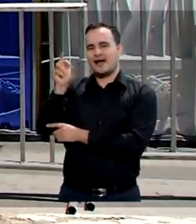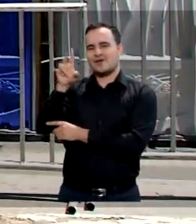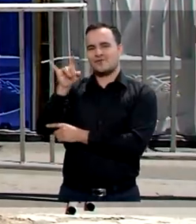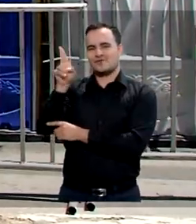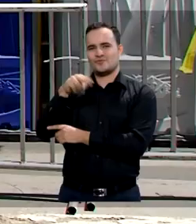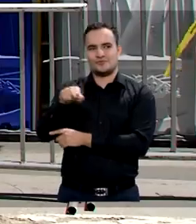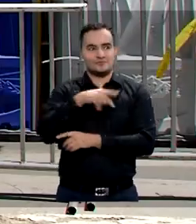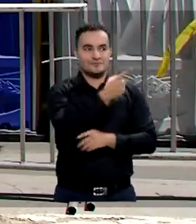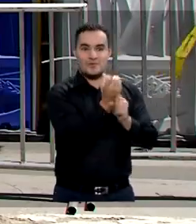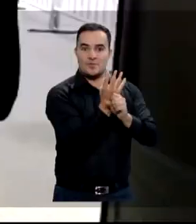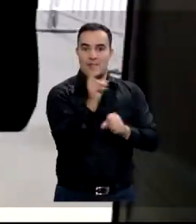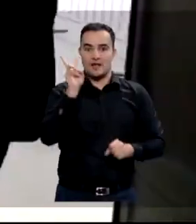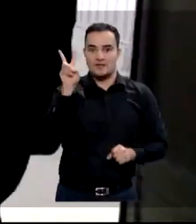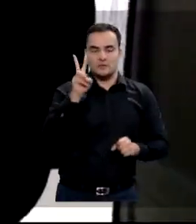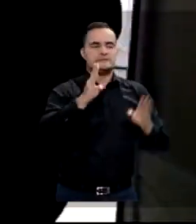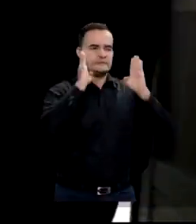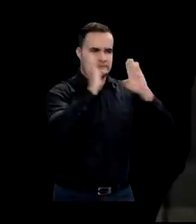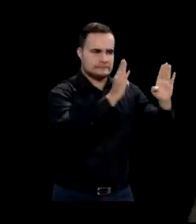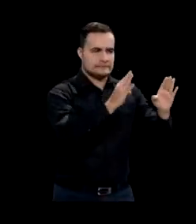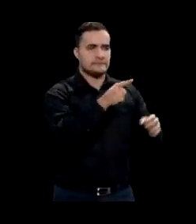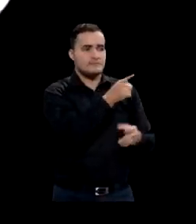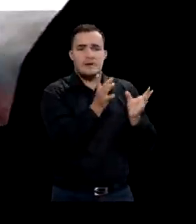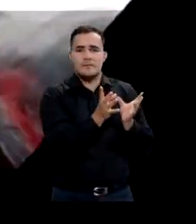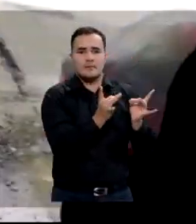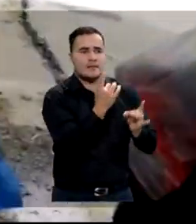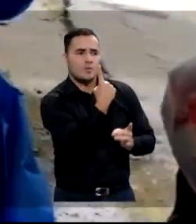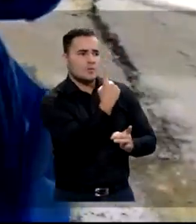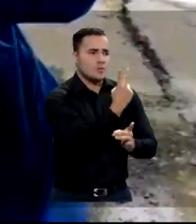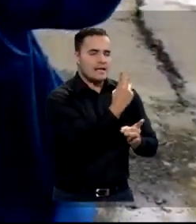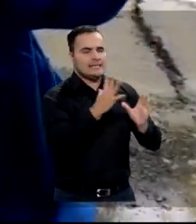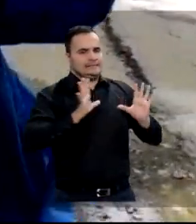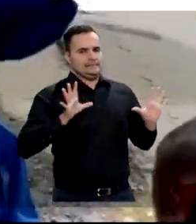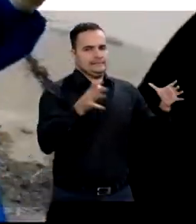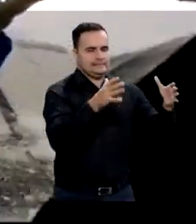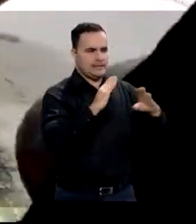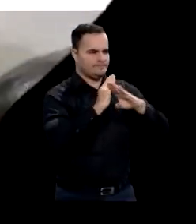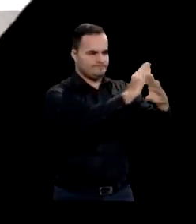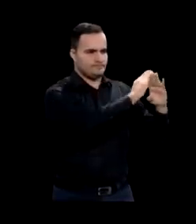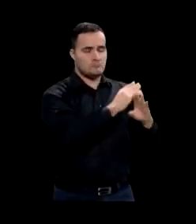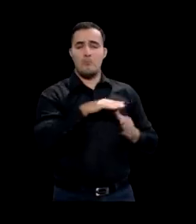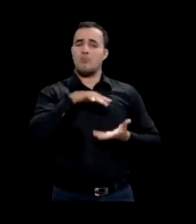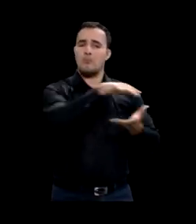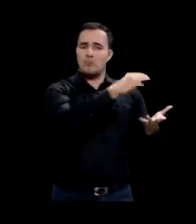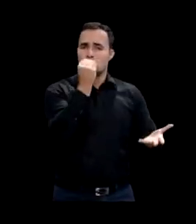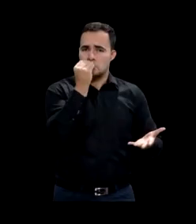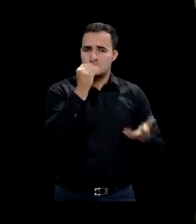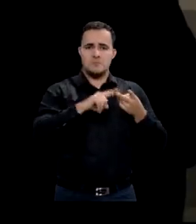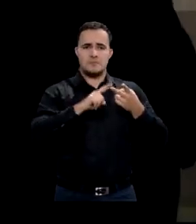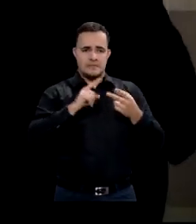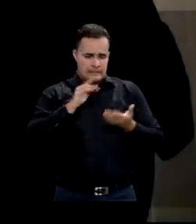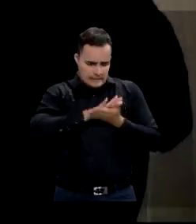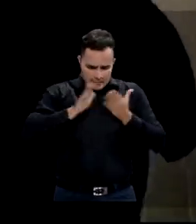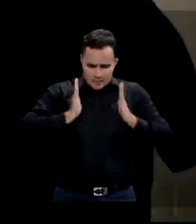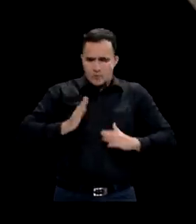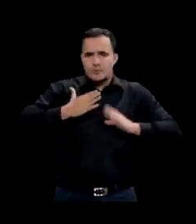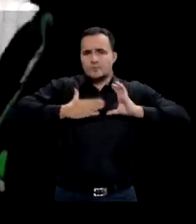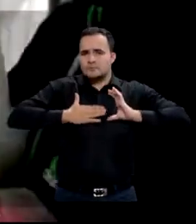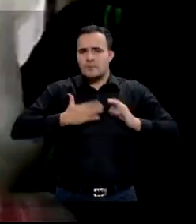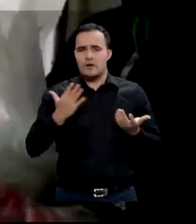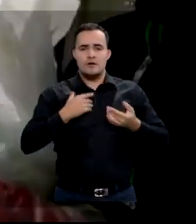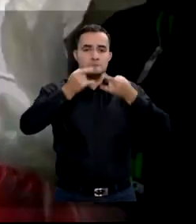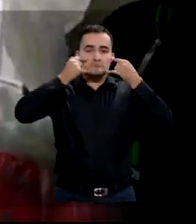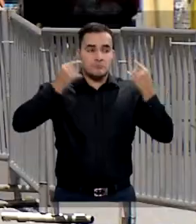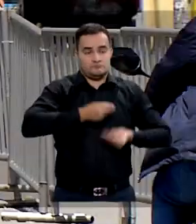Cruz, en la Comuna 2. Durante el cerco epidemiológico, las familias han recibido paquetes alimentarios, elementos de aseo y